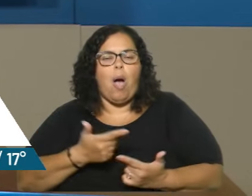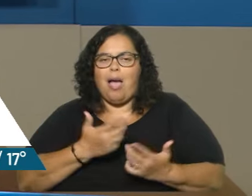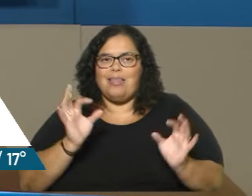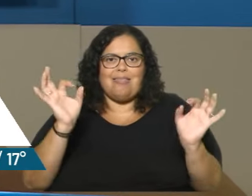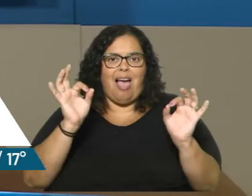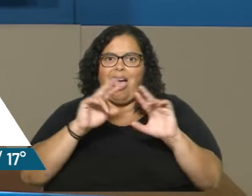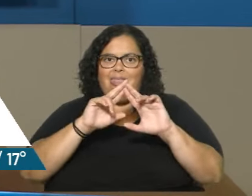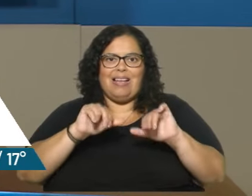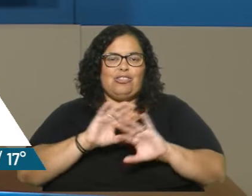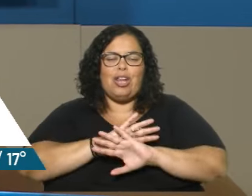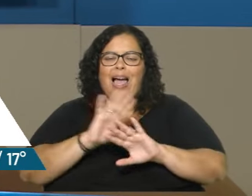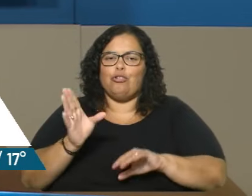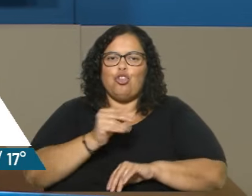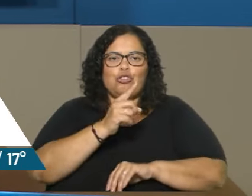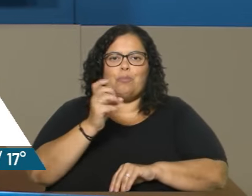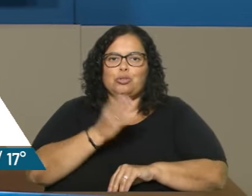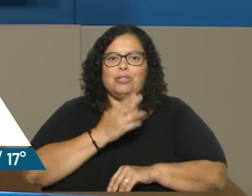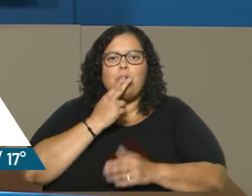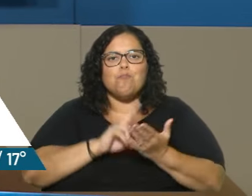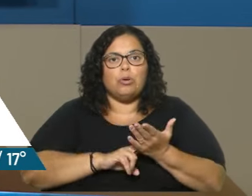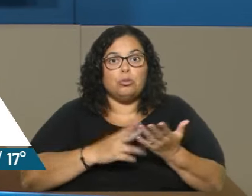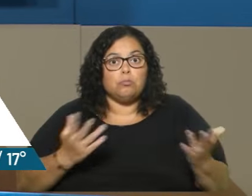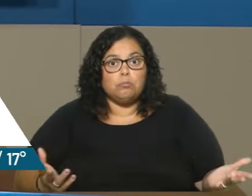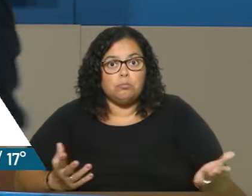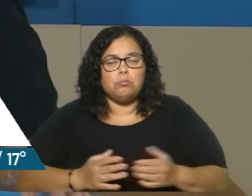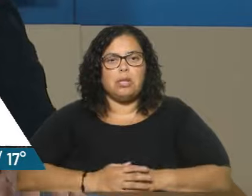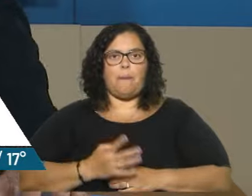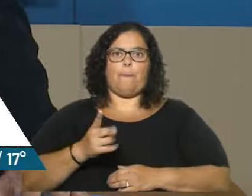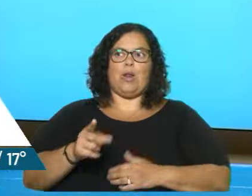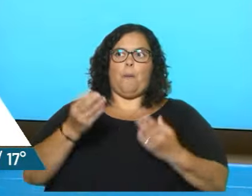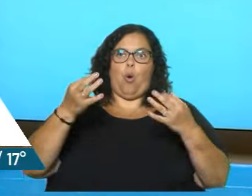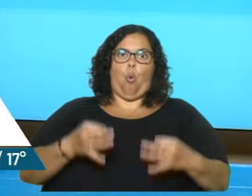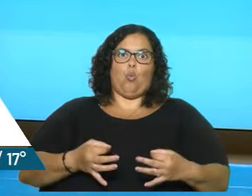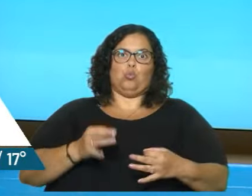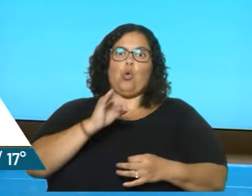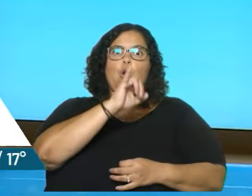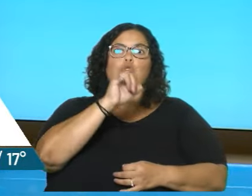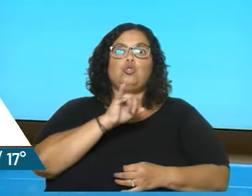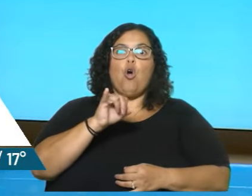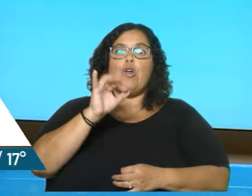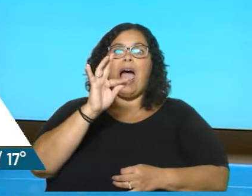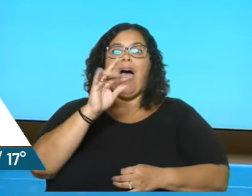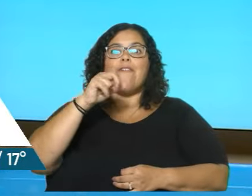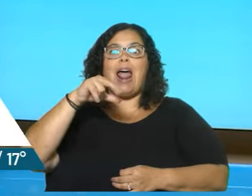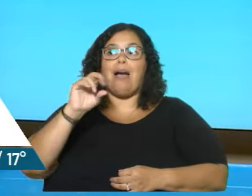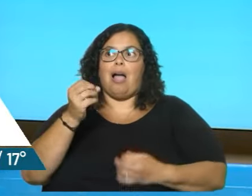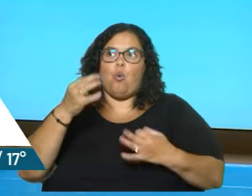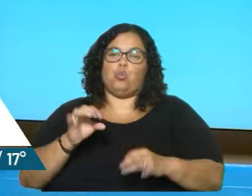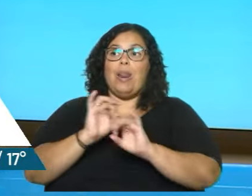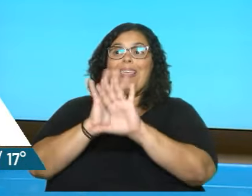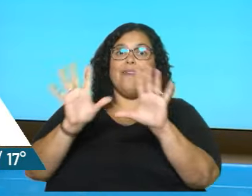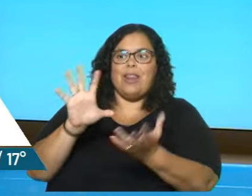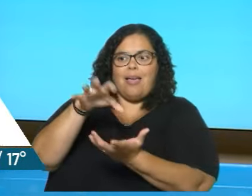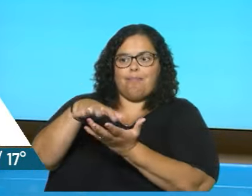impuesto. Yo sé que usted puede decir, bueno... Bueno, pero el sentido de la Zona Franca precisamente es ese, ¿no? Es un territorio liberado. Pero